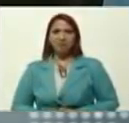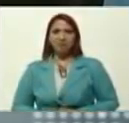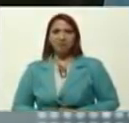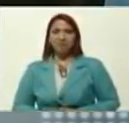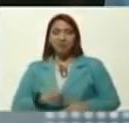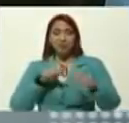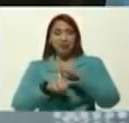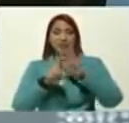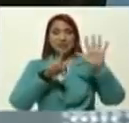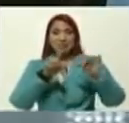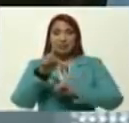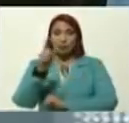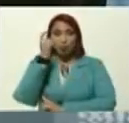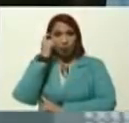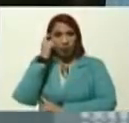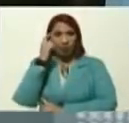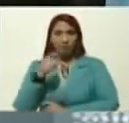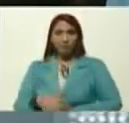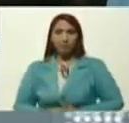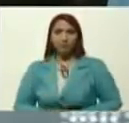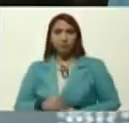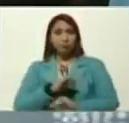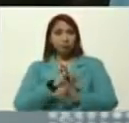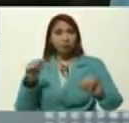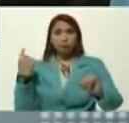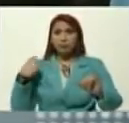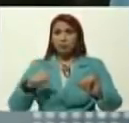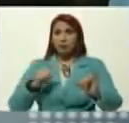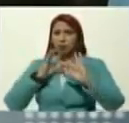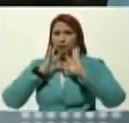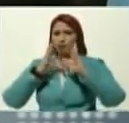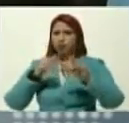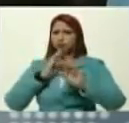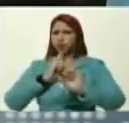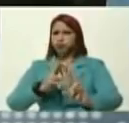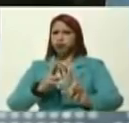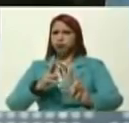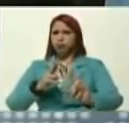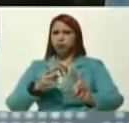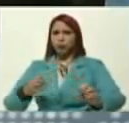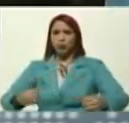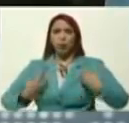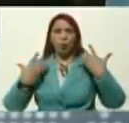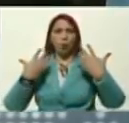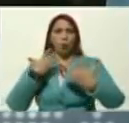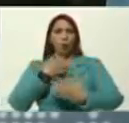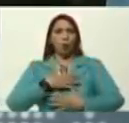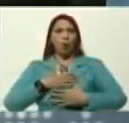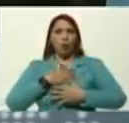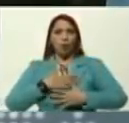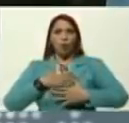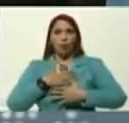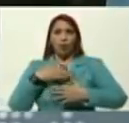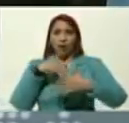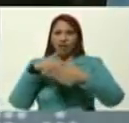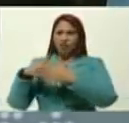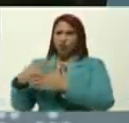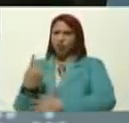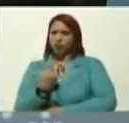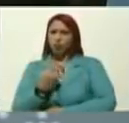dentro de 61 días, ya tendremos resultados, que emoción, las elecciones, no solo,